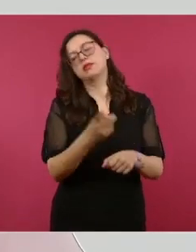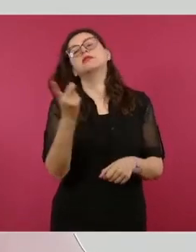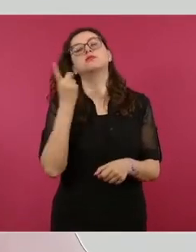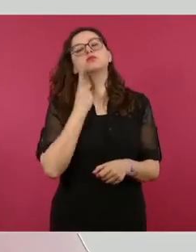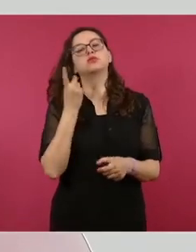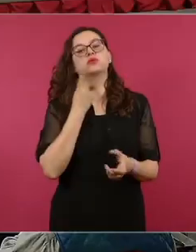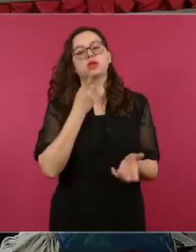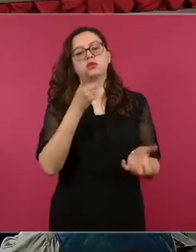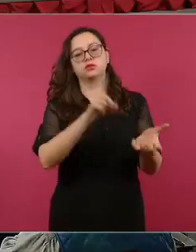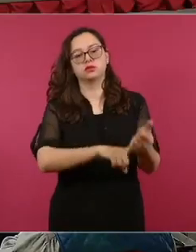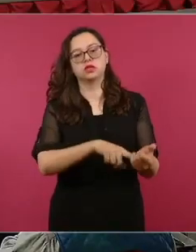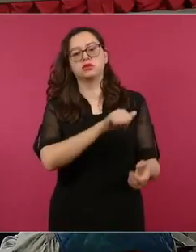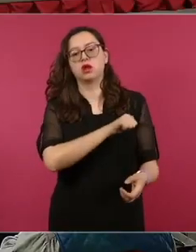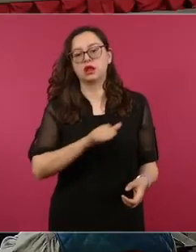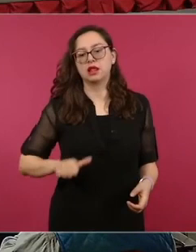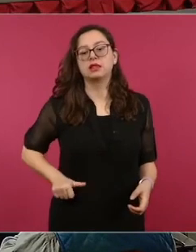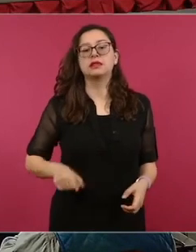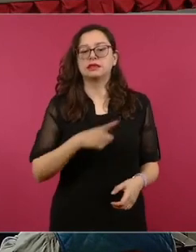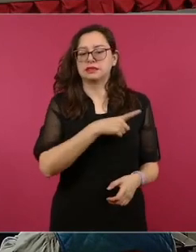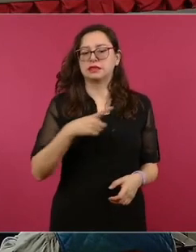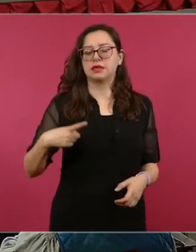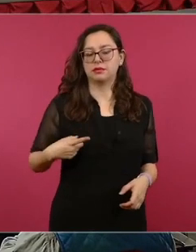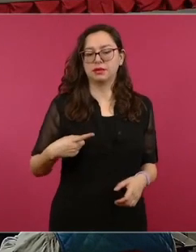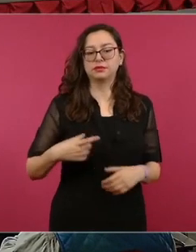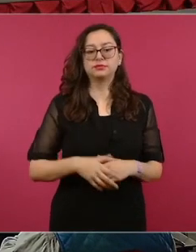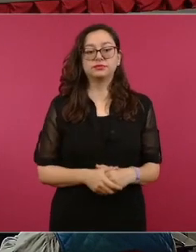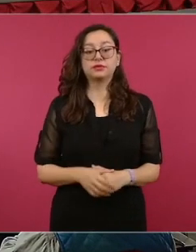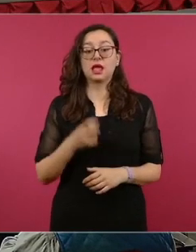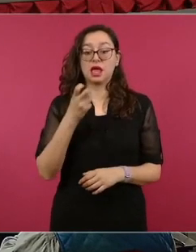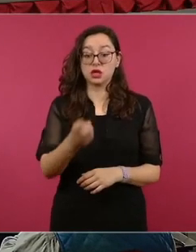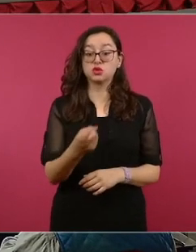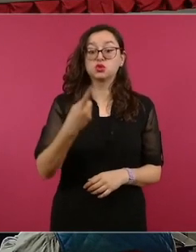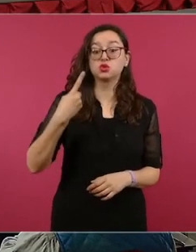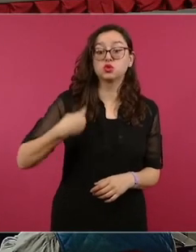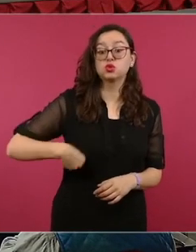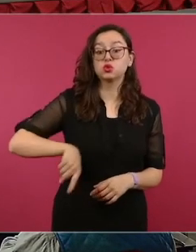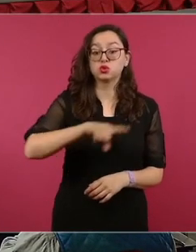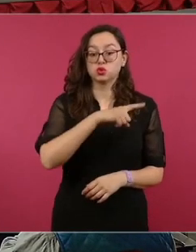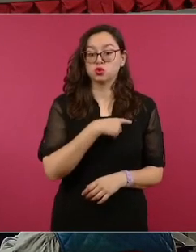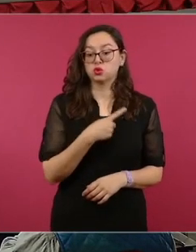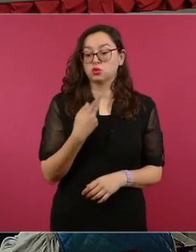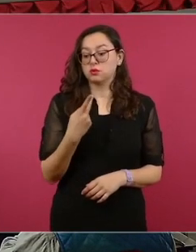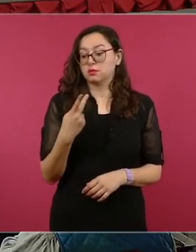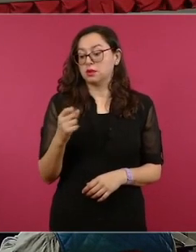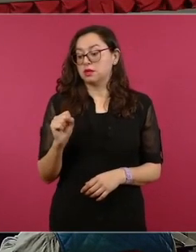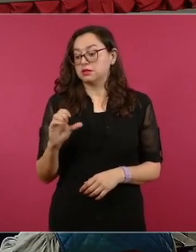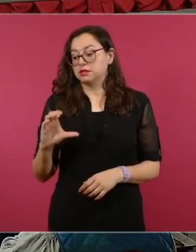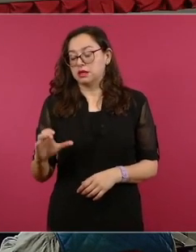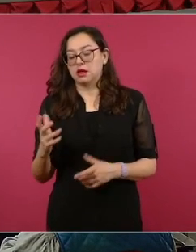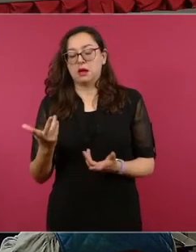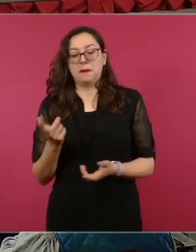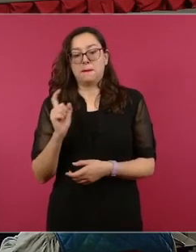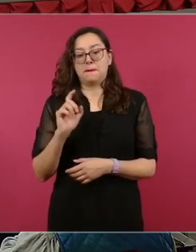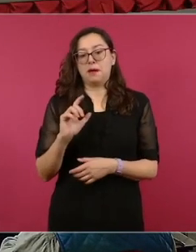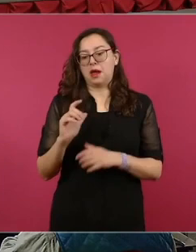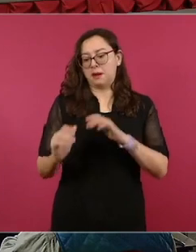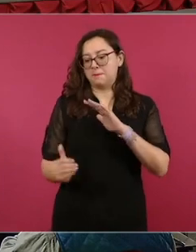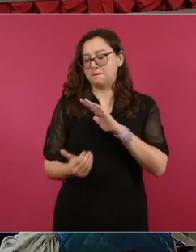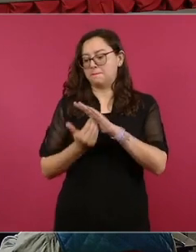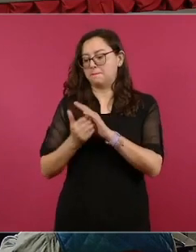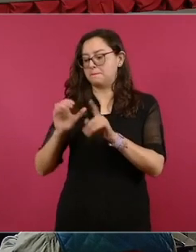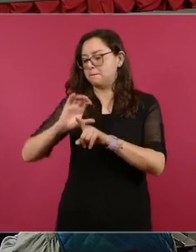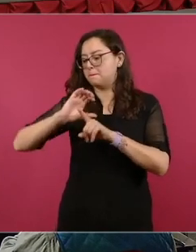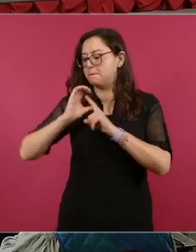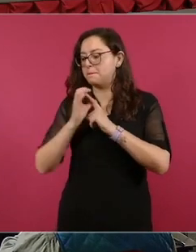Secretaría de Seguridad y Protección Ciudadana también instalamos una mesa que opera 24 horas al día